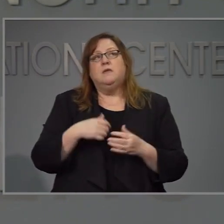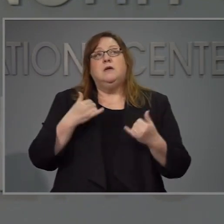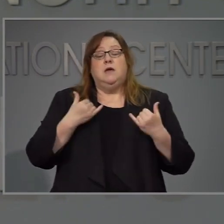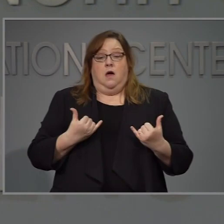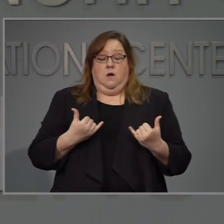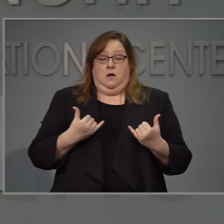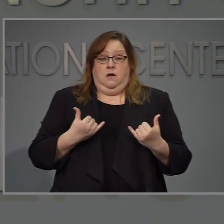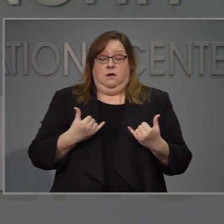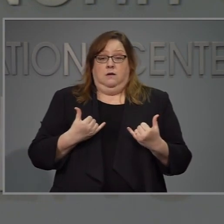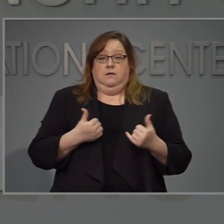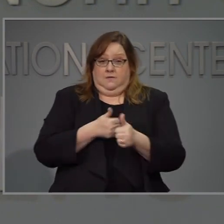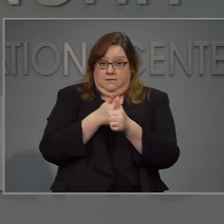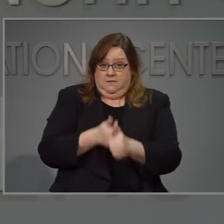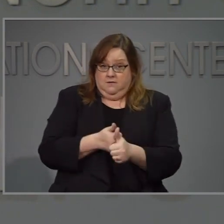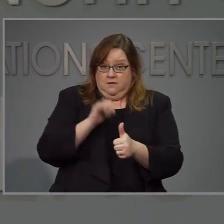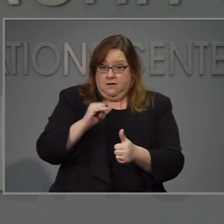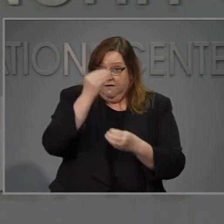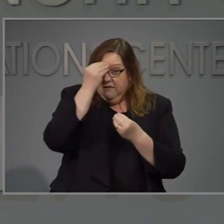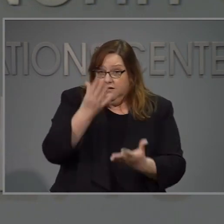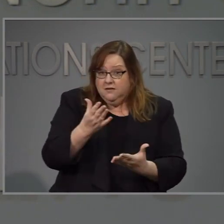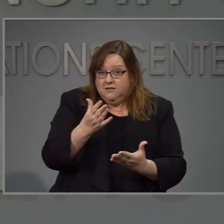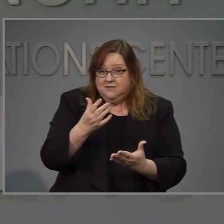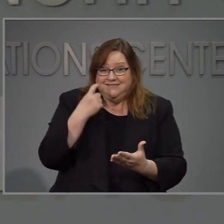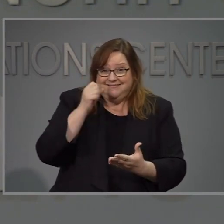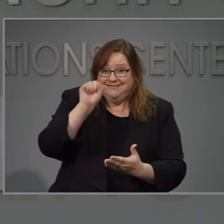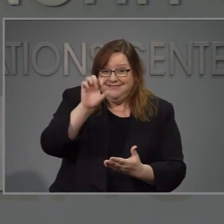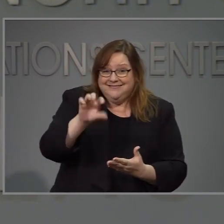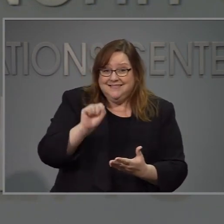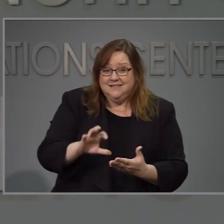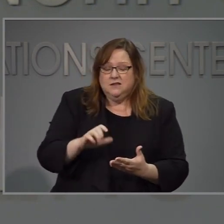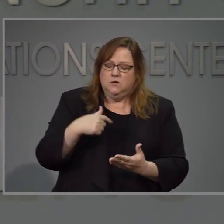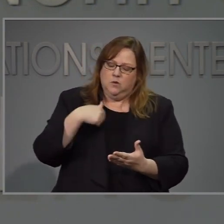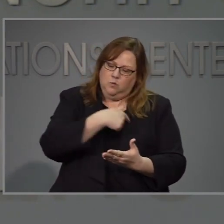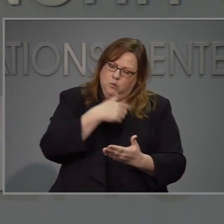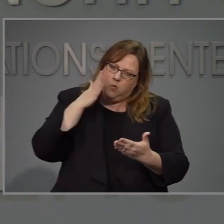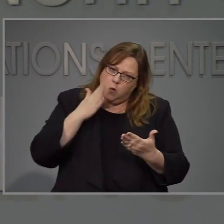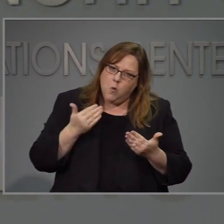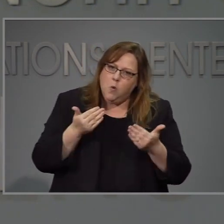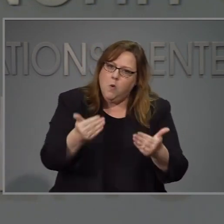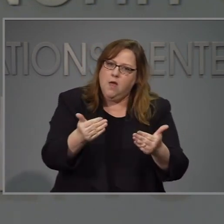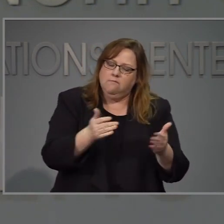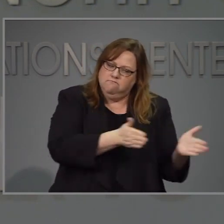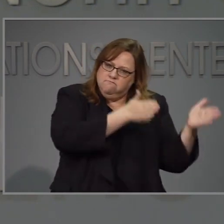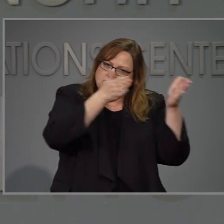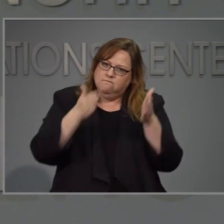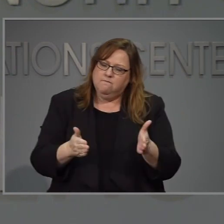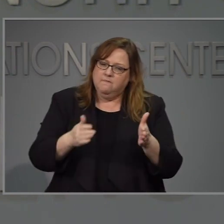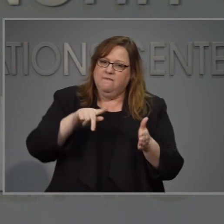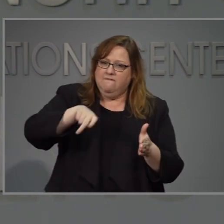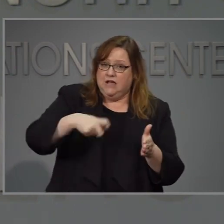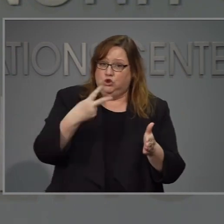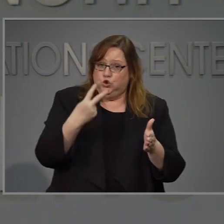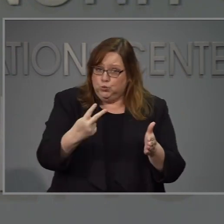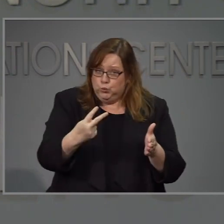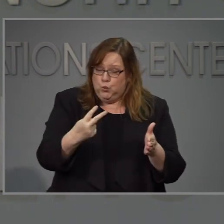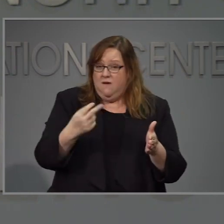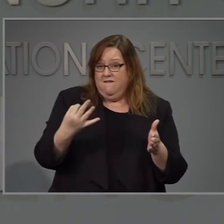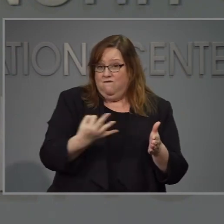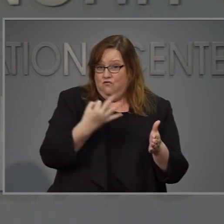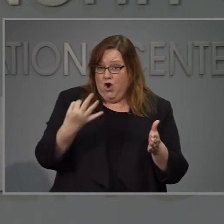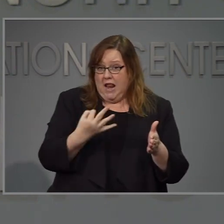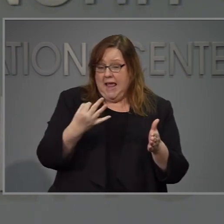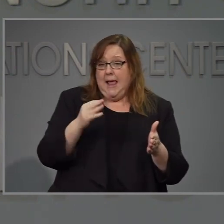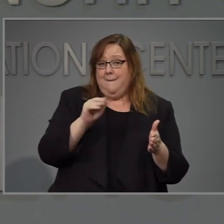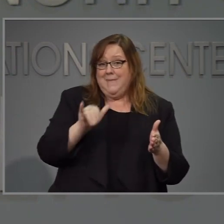datos muestran que podemos hacerlo Carolina del Norte va a pasar una fase dos de quedarse en casa de